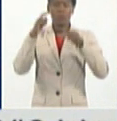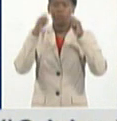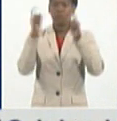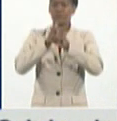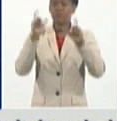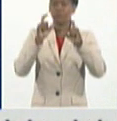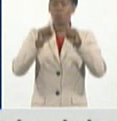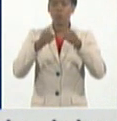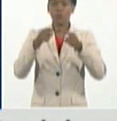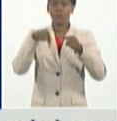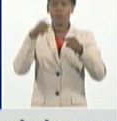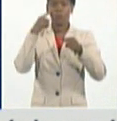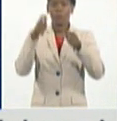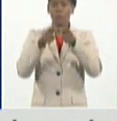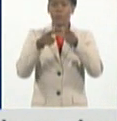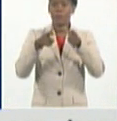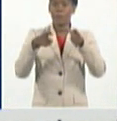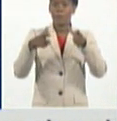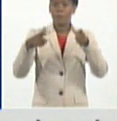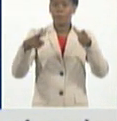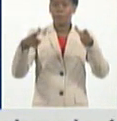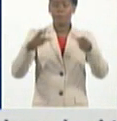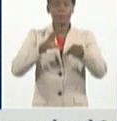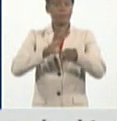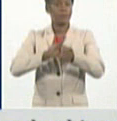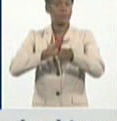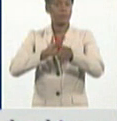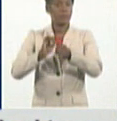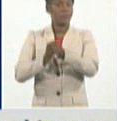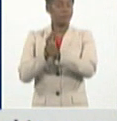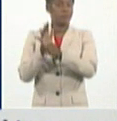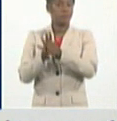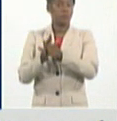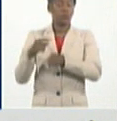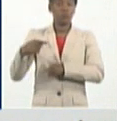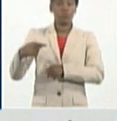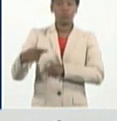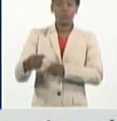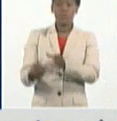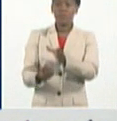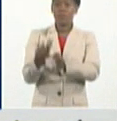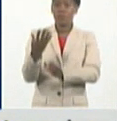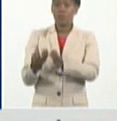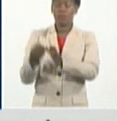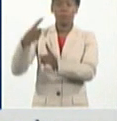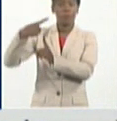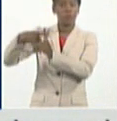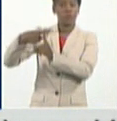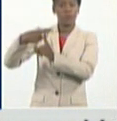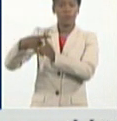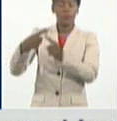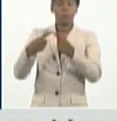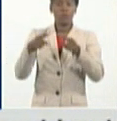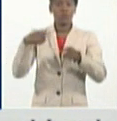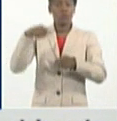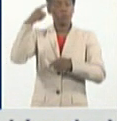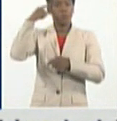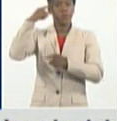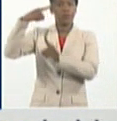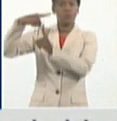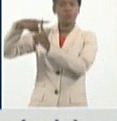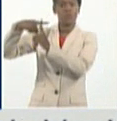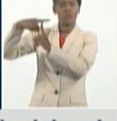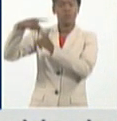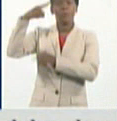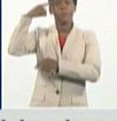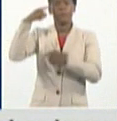se incrementan por día y como también siempre digo, con la certeza de que lo vamos a resolver, pero